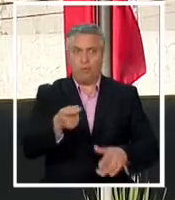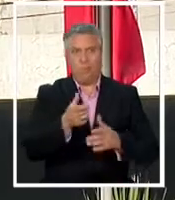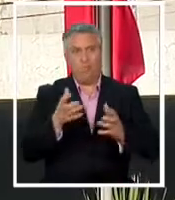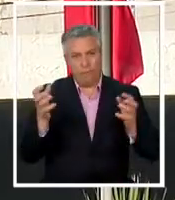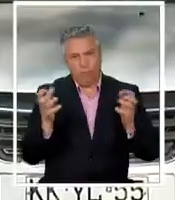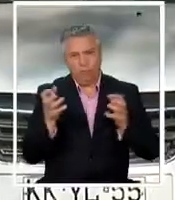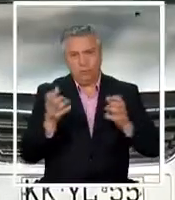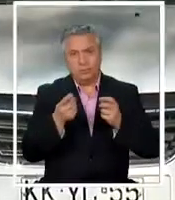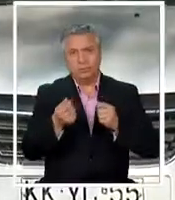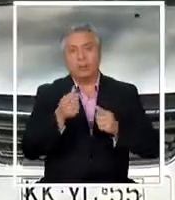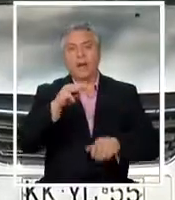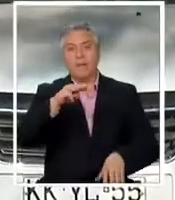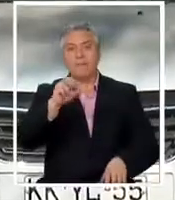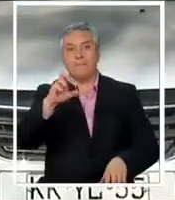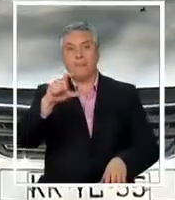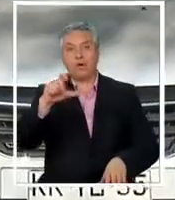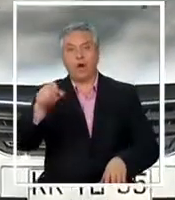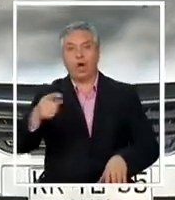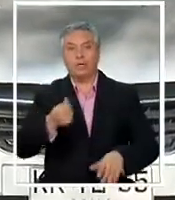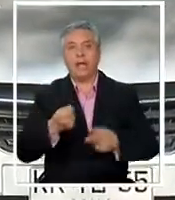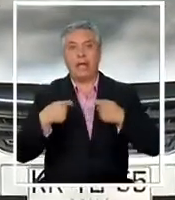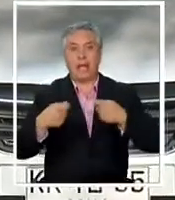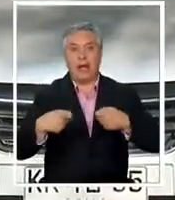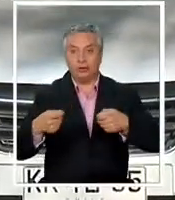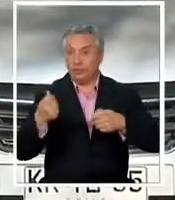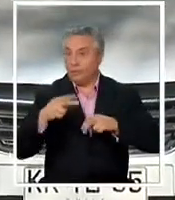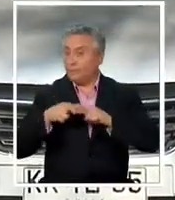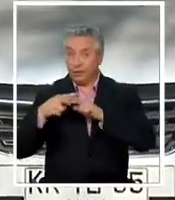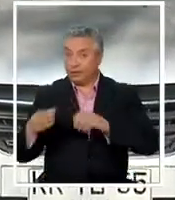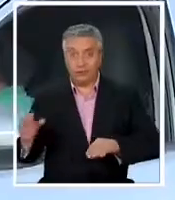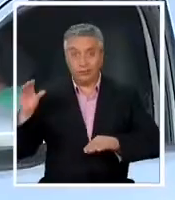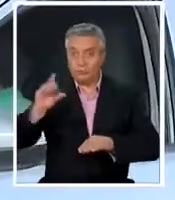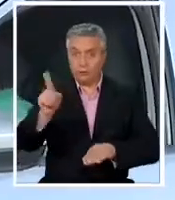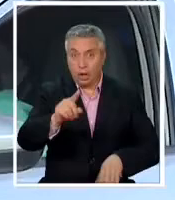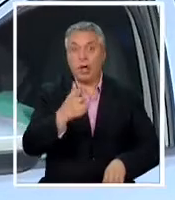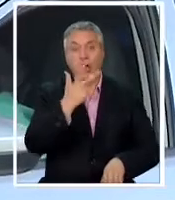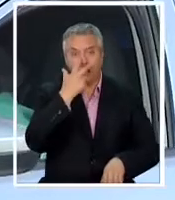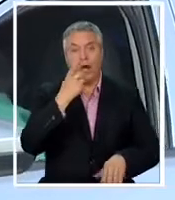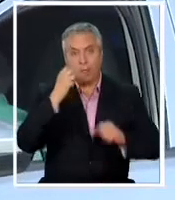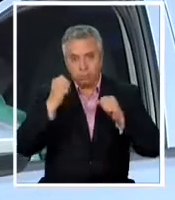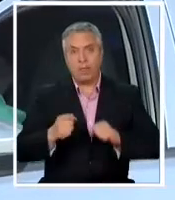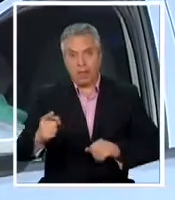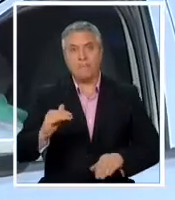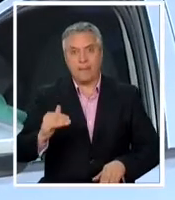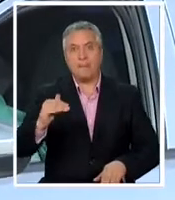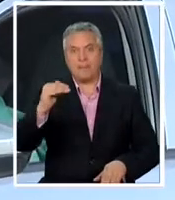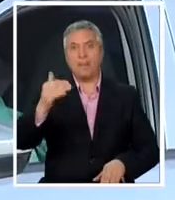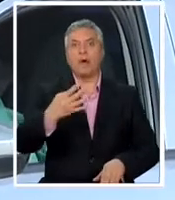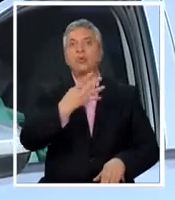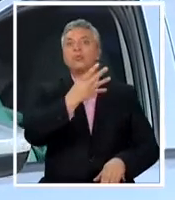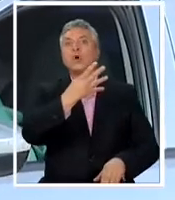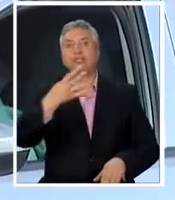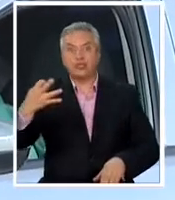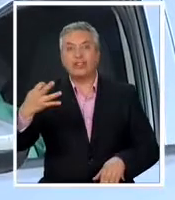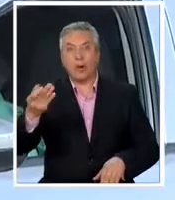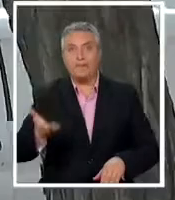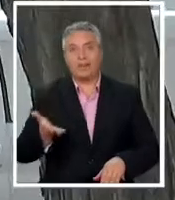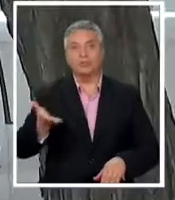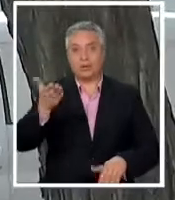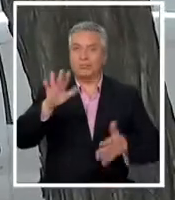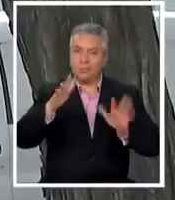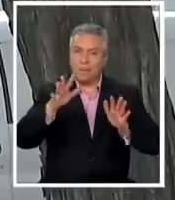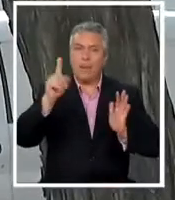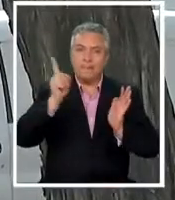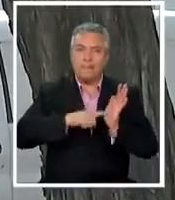agotado los recursos del MEPCO. Si no se suman fondos adicionales, la gasolina podría subir casi 400 pesos y rondar